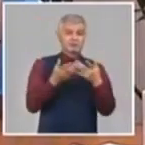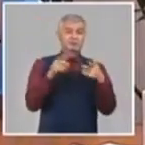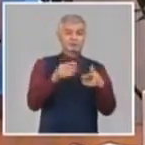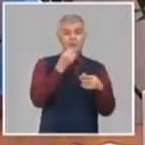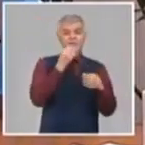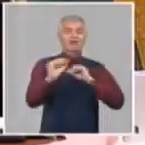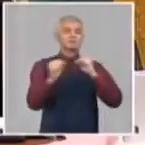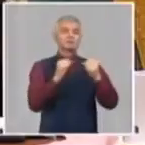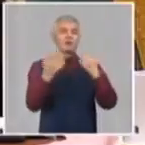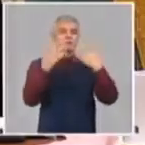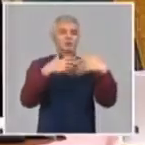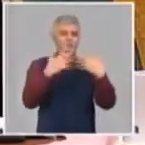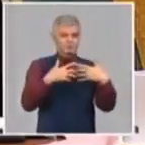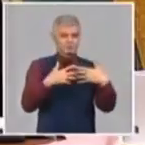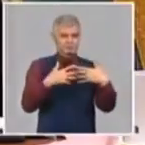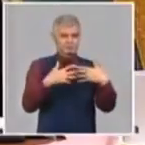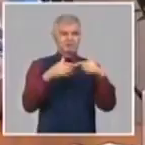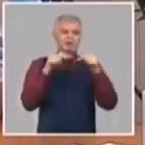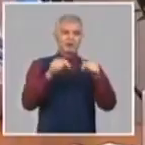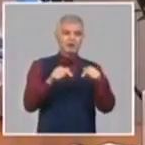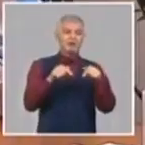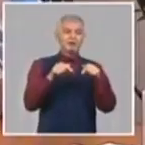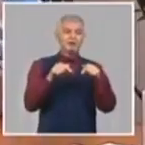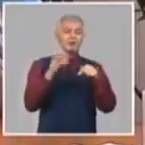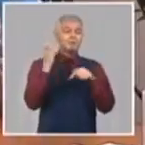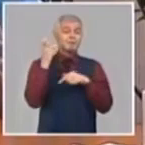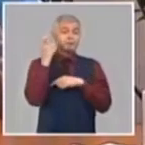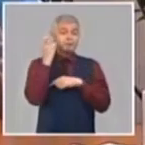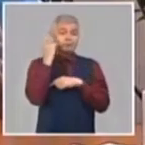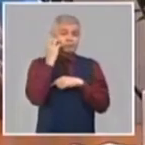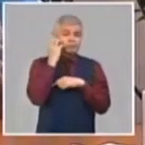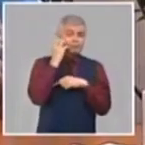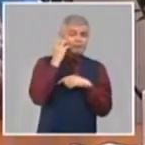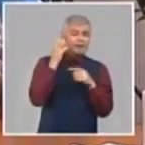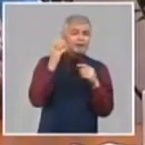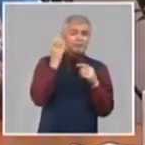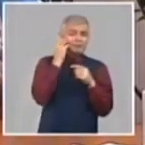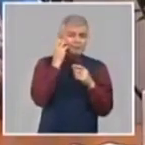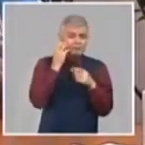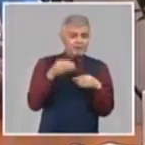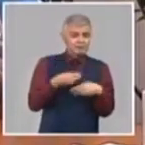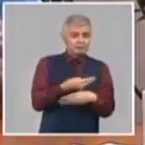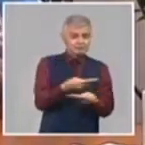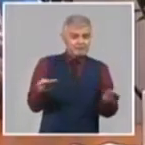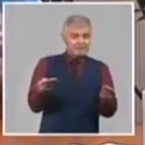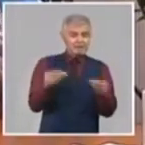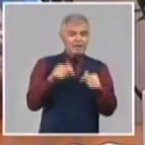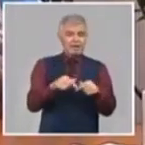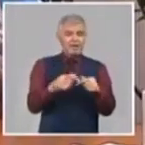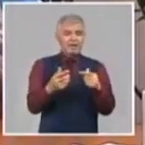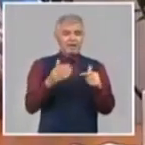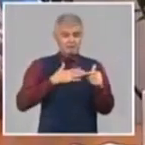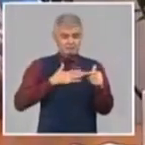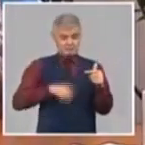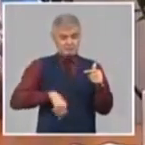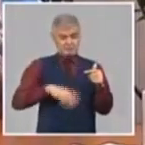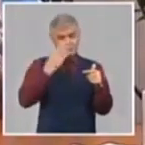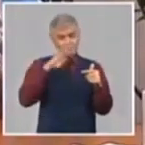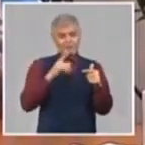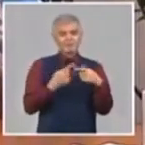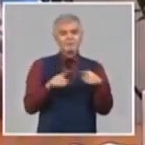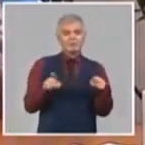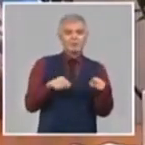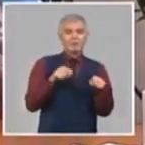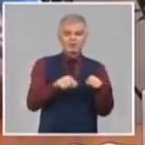producciones nacionales criollas. Un pienso criollo, pero un pienso formulado, reconocido por los institutos